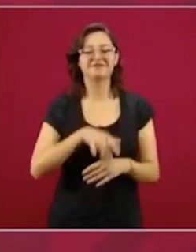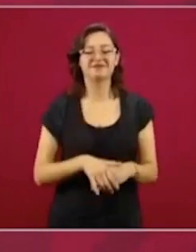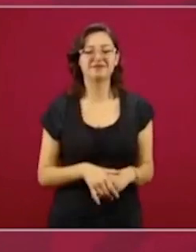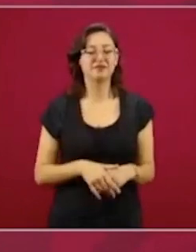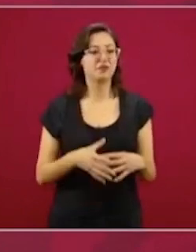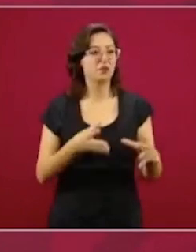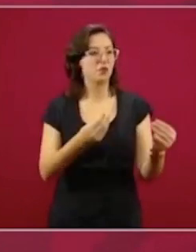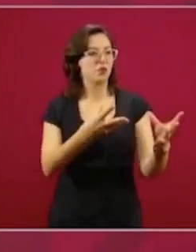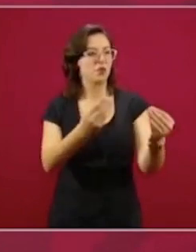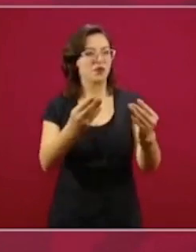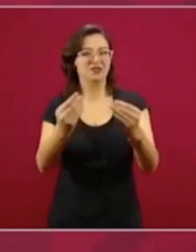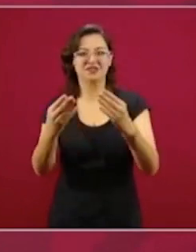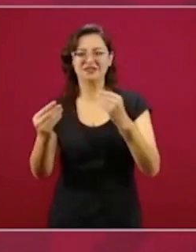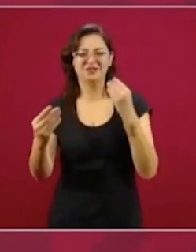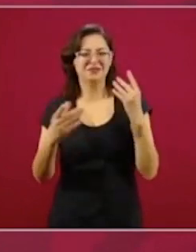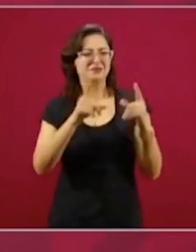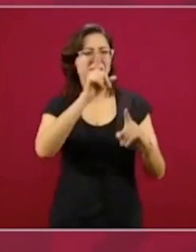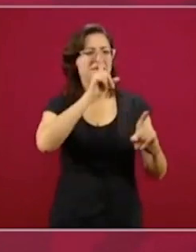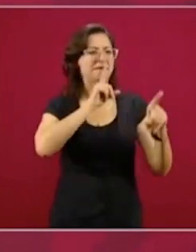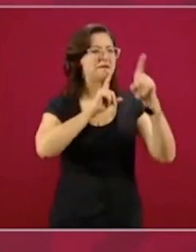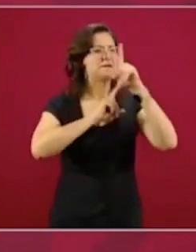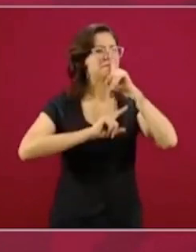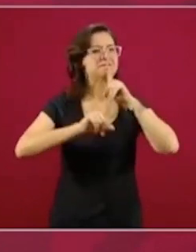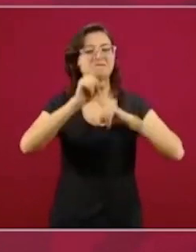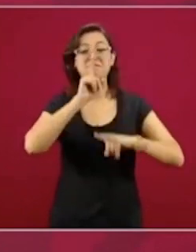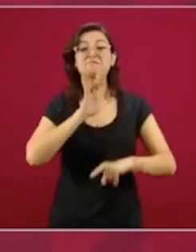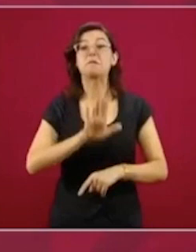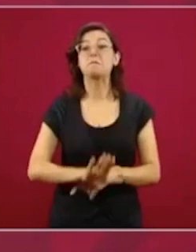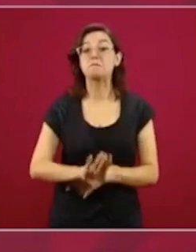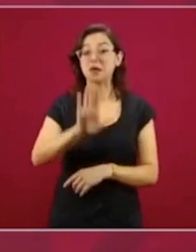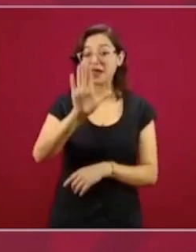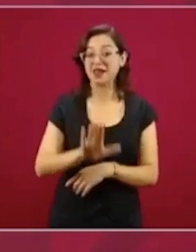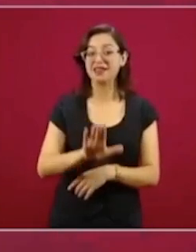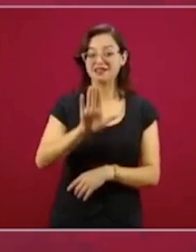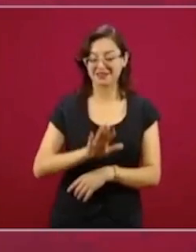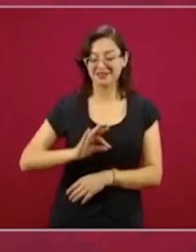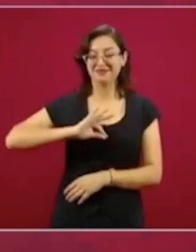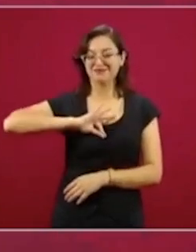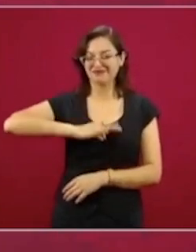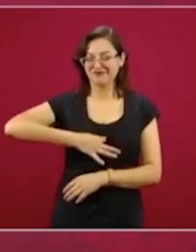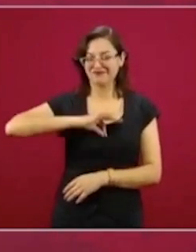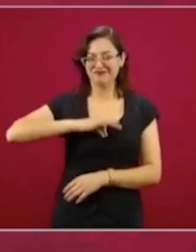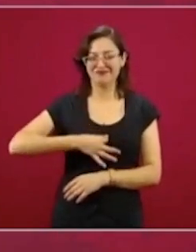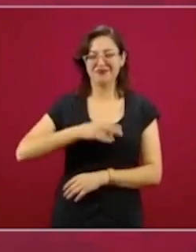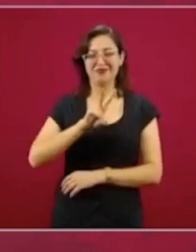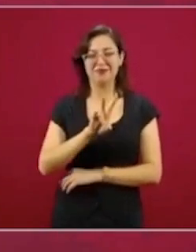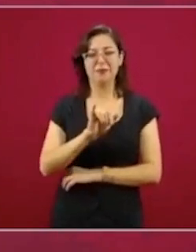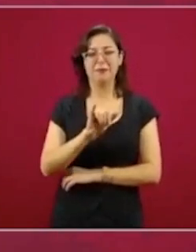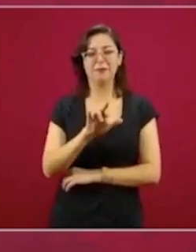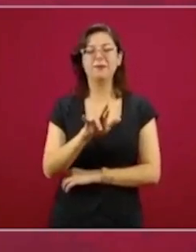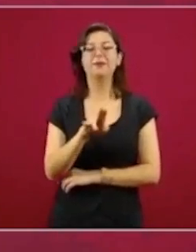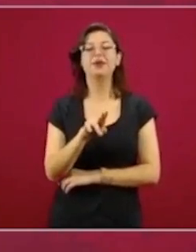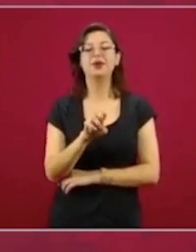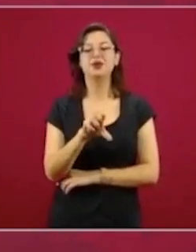proliferan, ese virus que se transmite